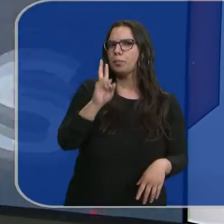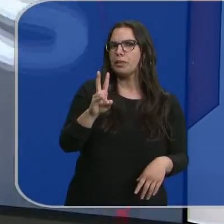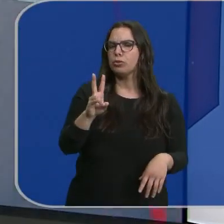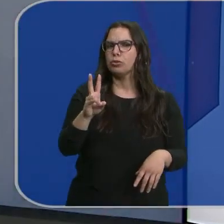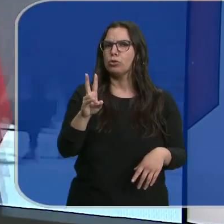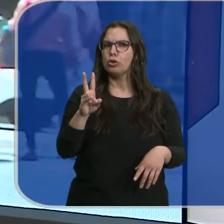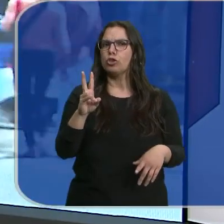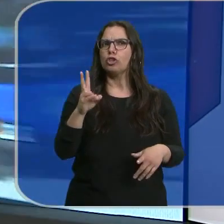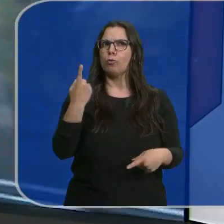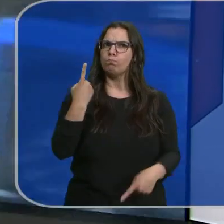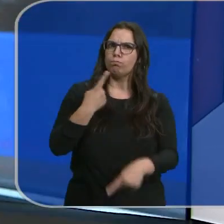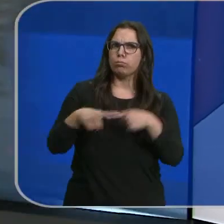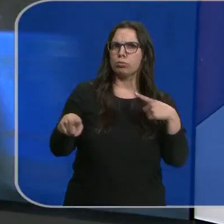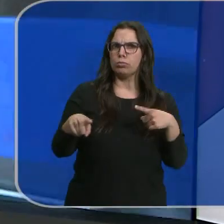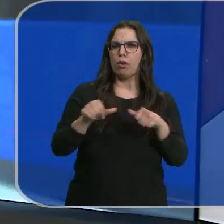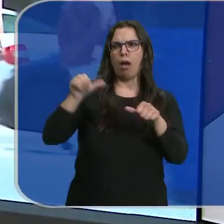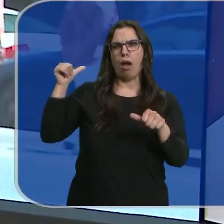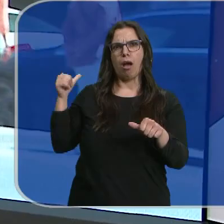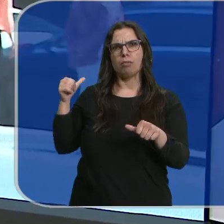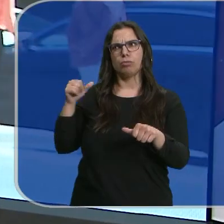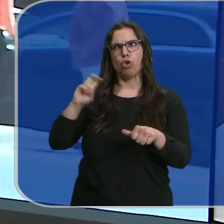diferencias respecto a otras ocasiones.